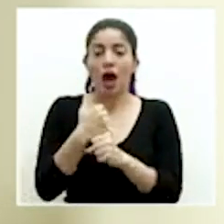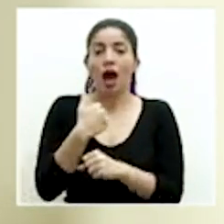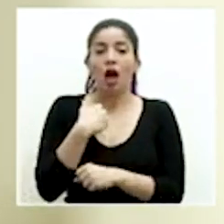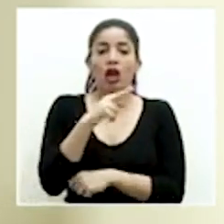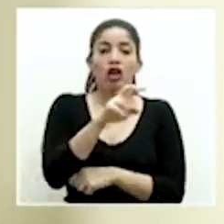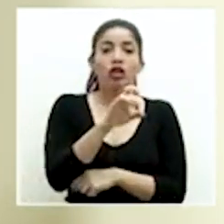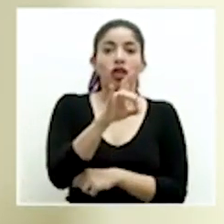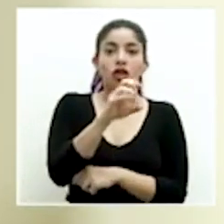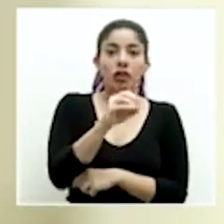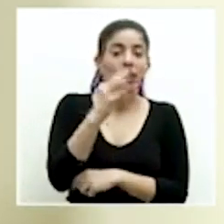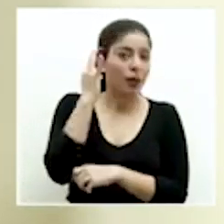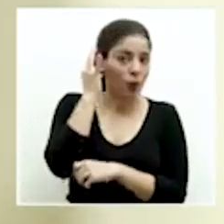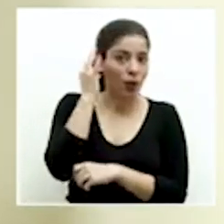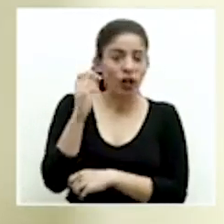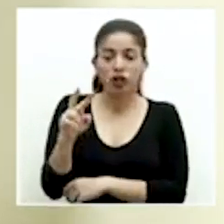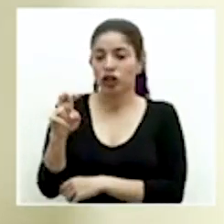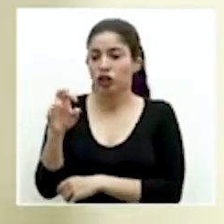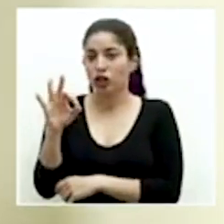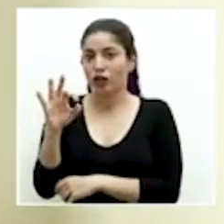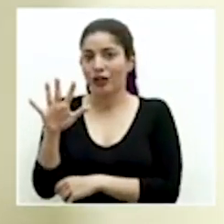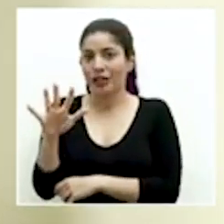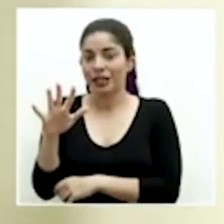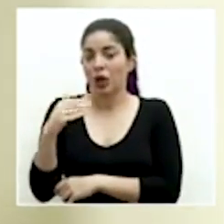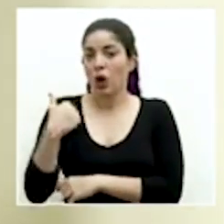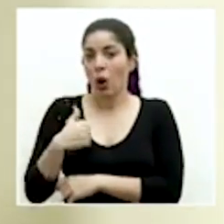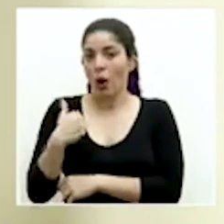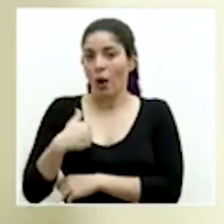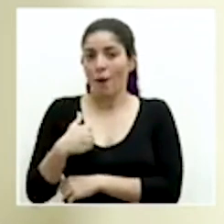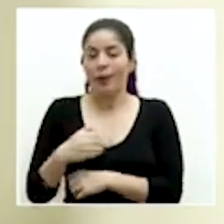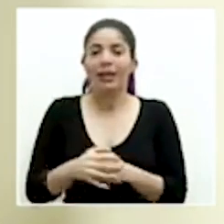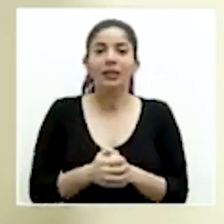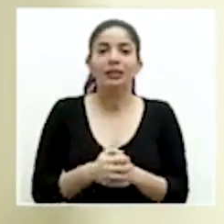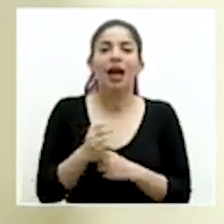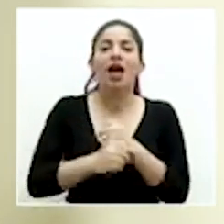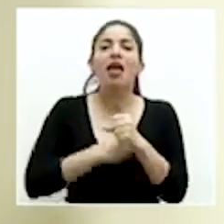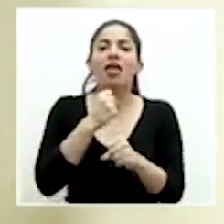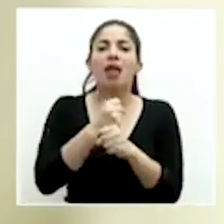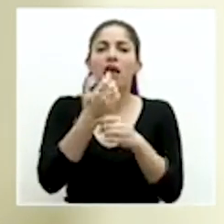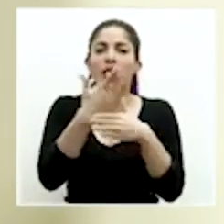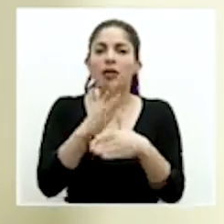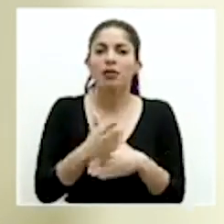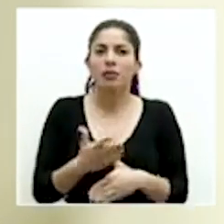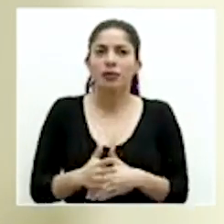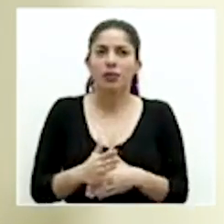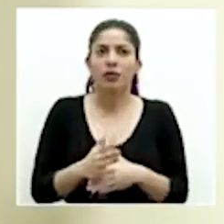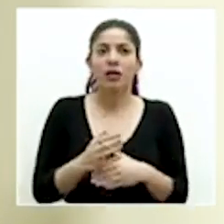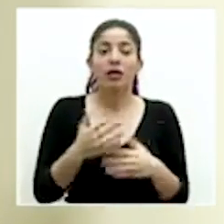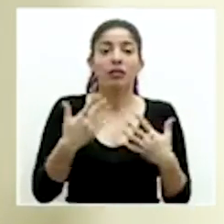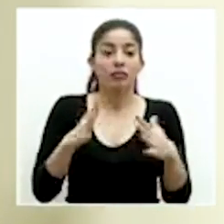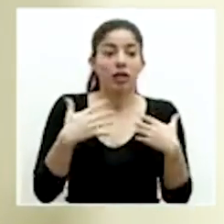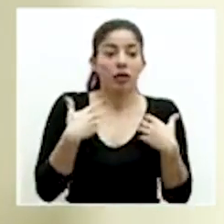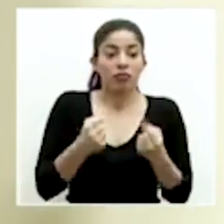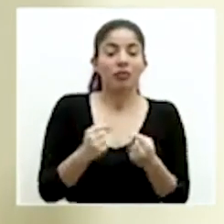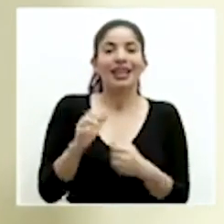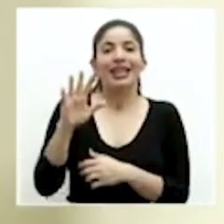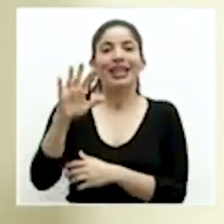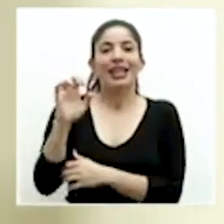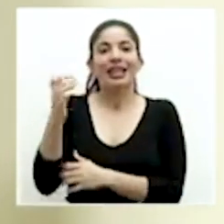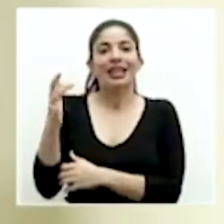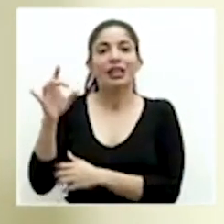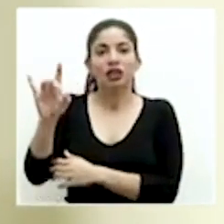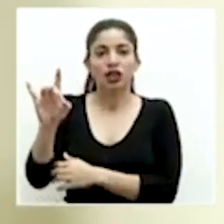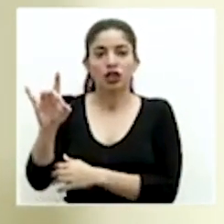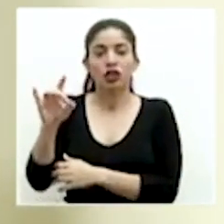280 mujeres, 295 hombres. Por edad, esta distribución de los recuperados sería 518